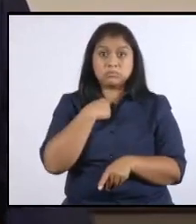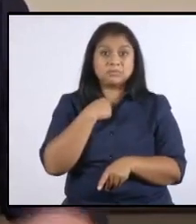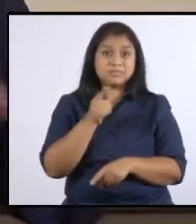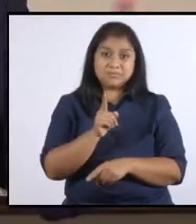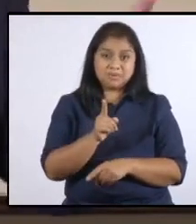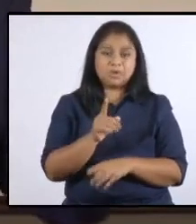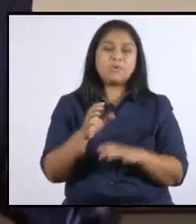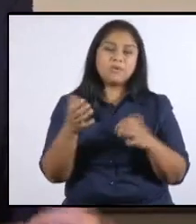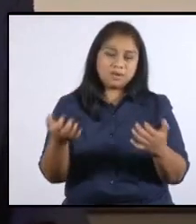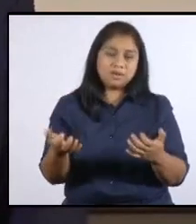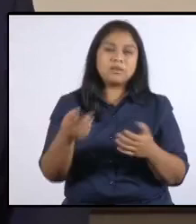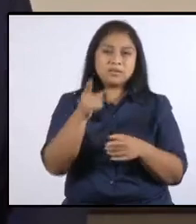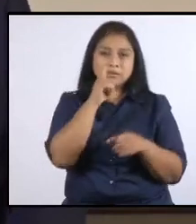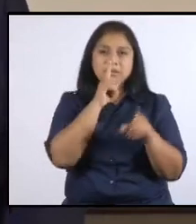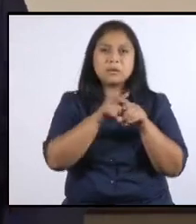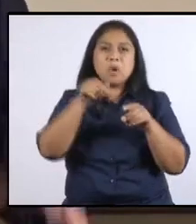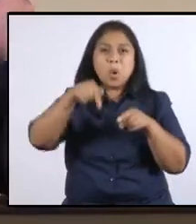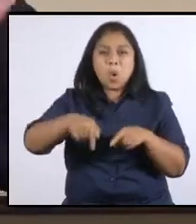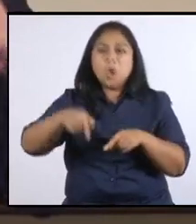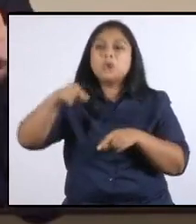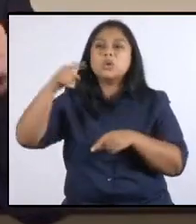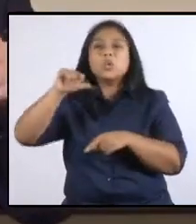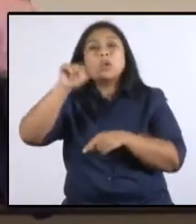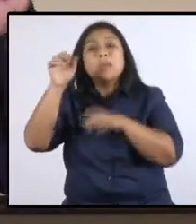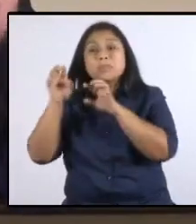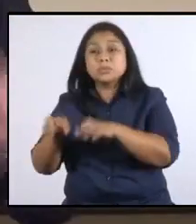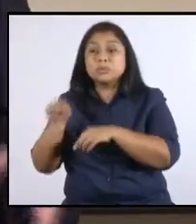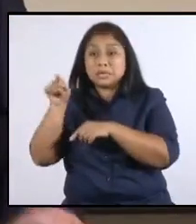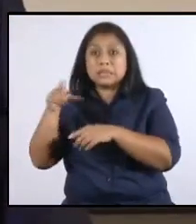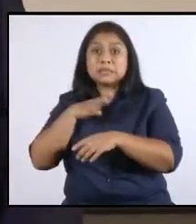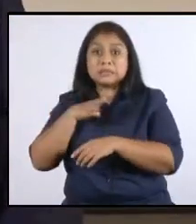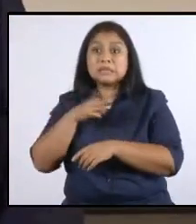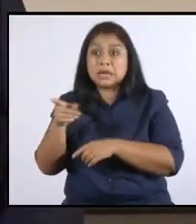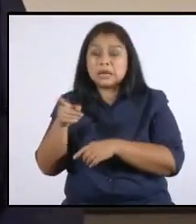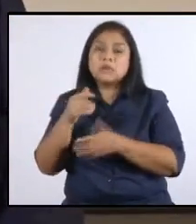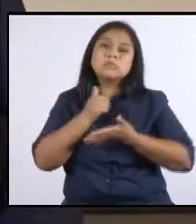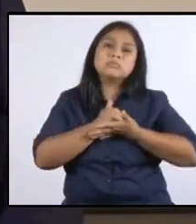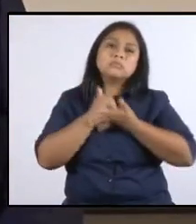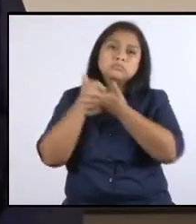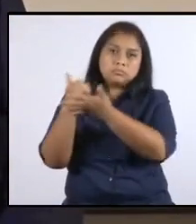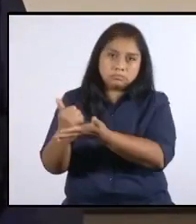Hoy alguien más lo tiene, ayudemos a enfrentar la situación.